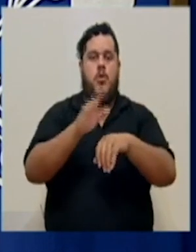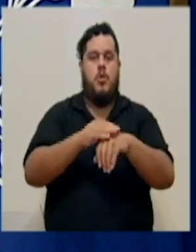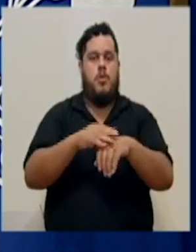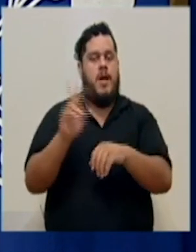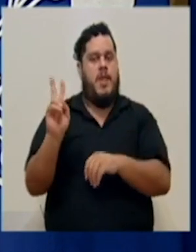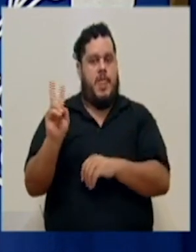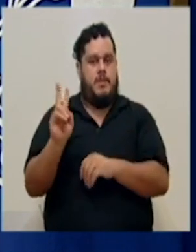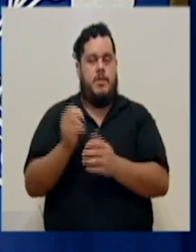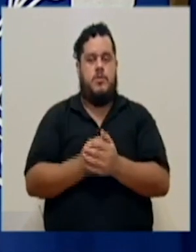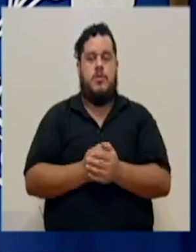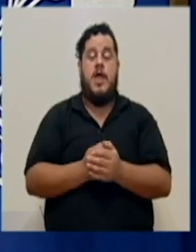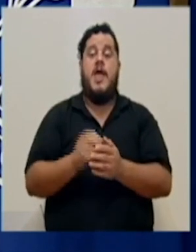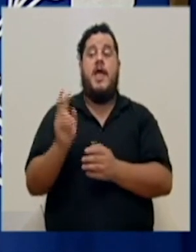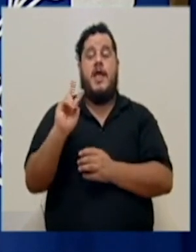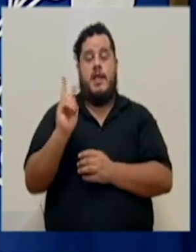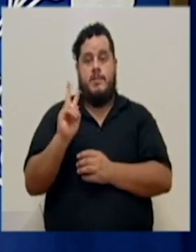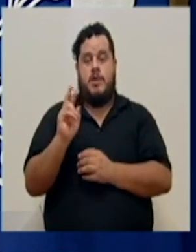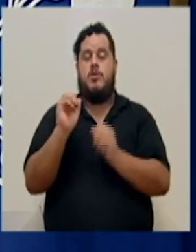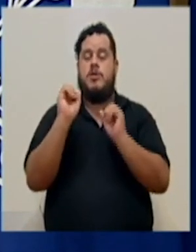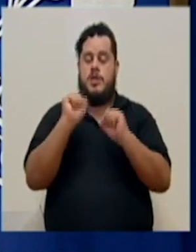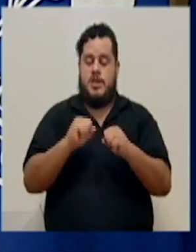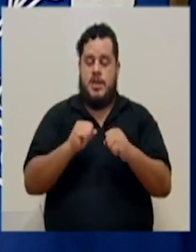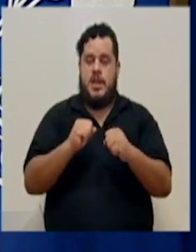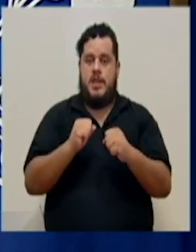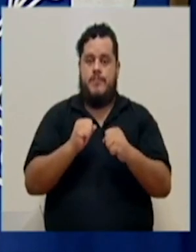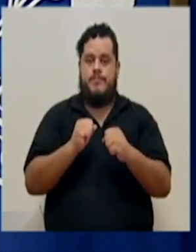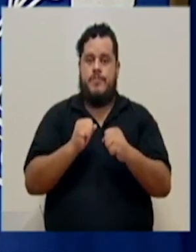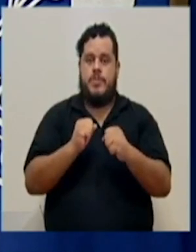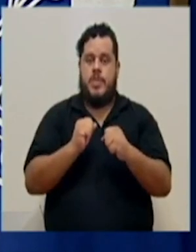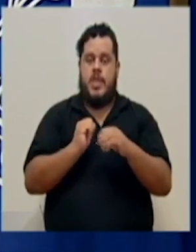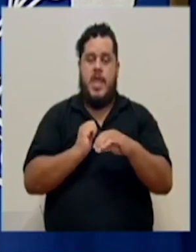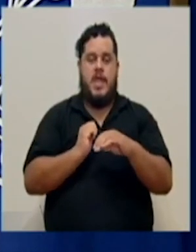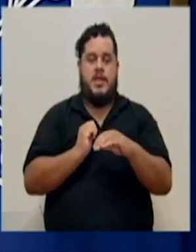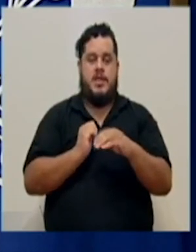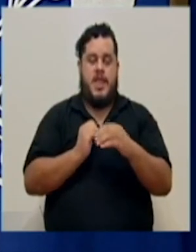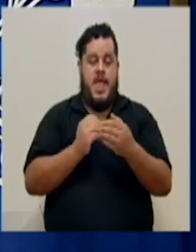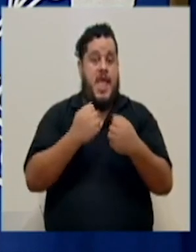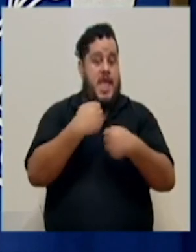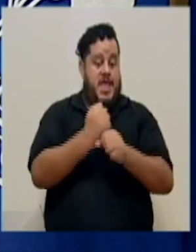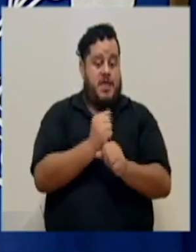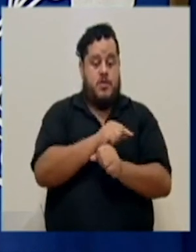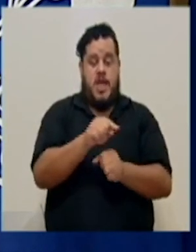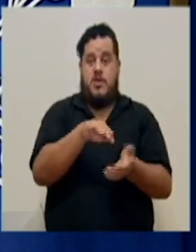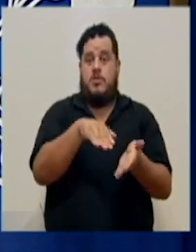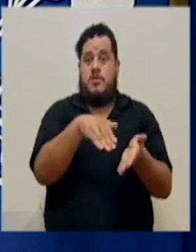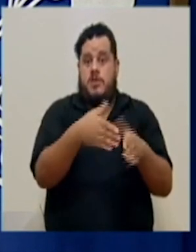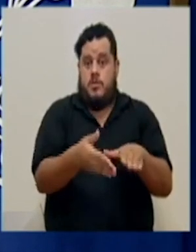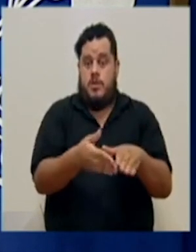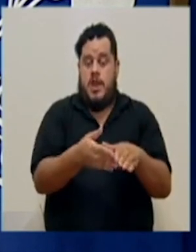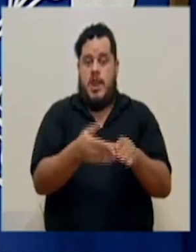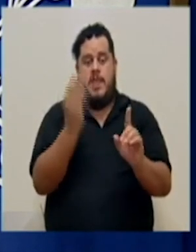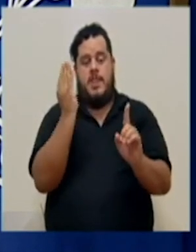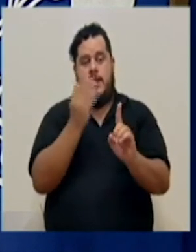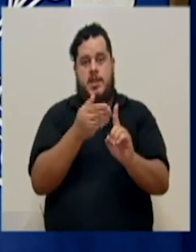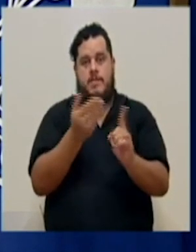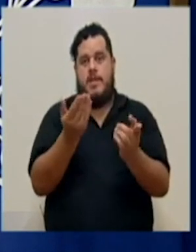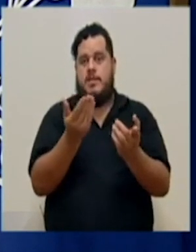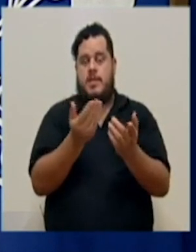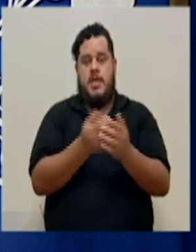O el virus sí les provocó la muerte, sea a través directamente de un cuadro